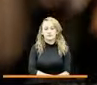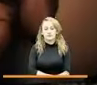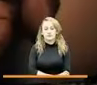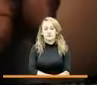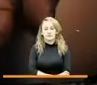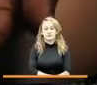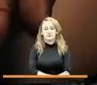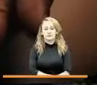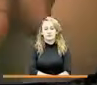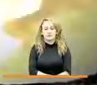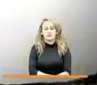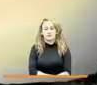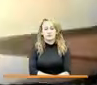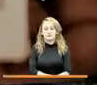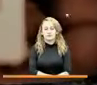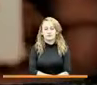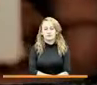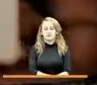Gracias por